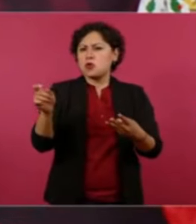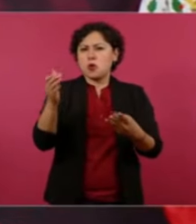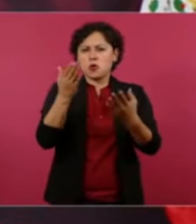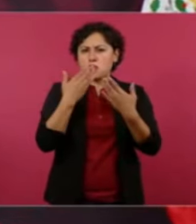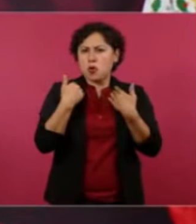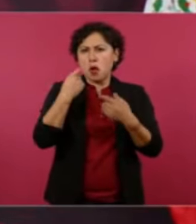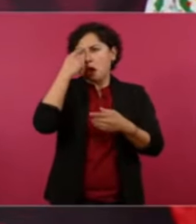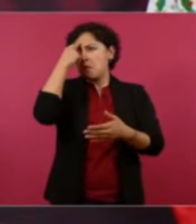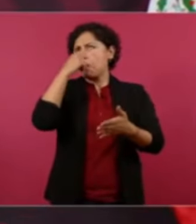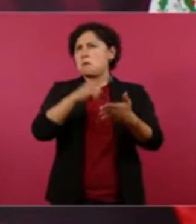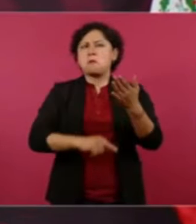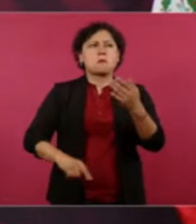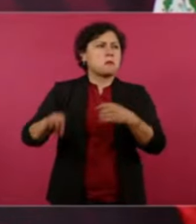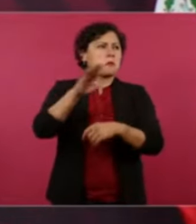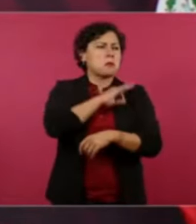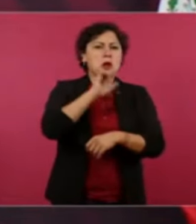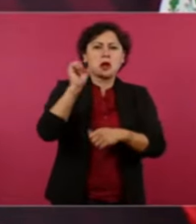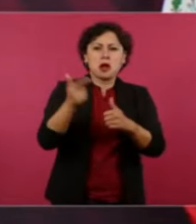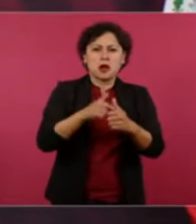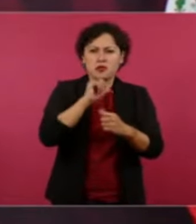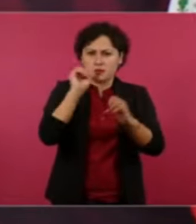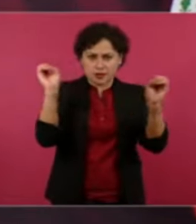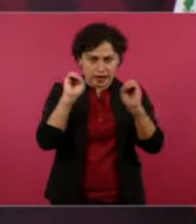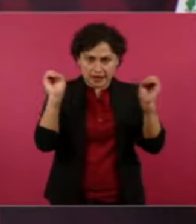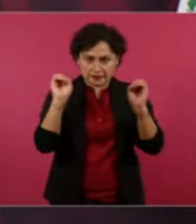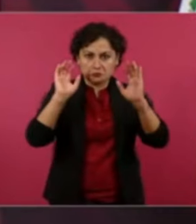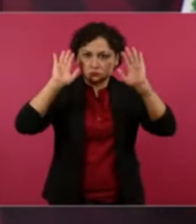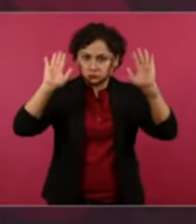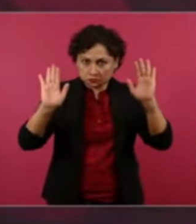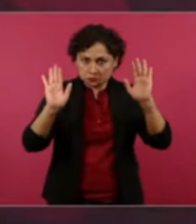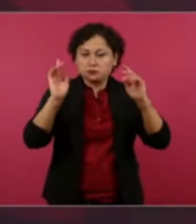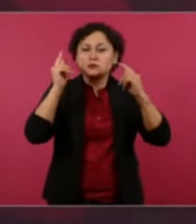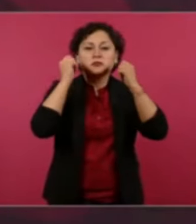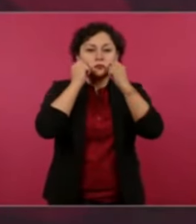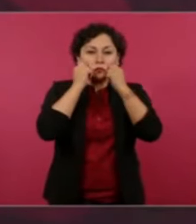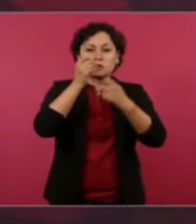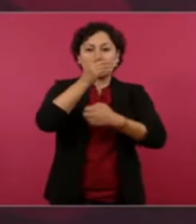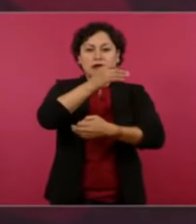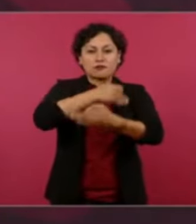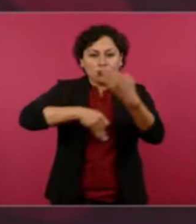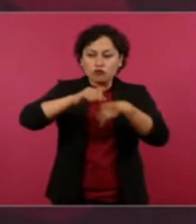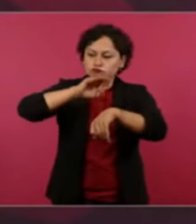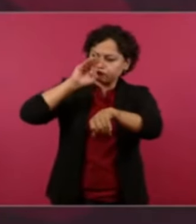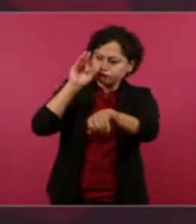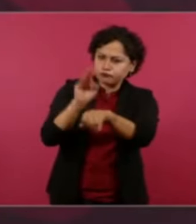y somos defensores del Estado laico pero